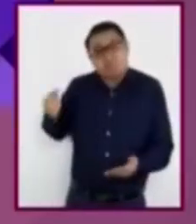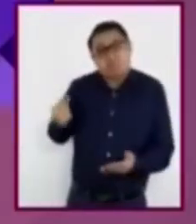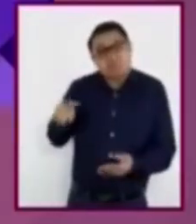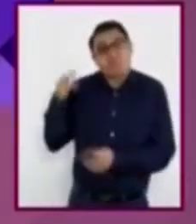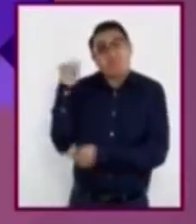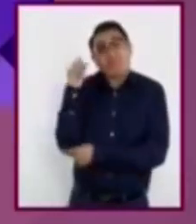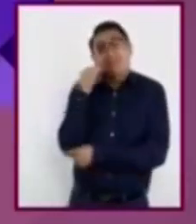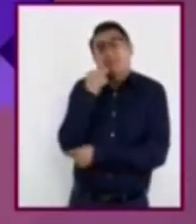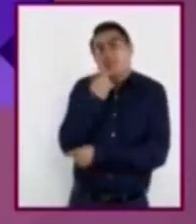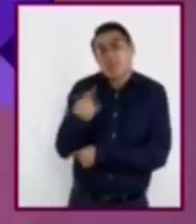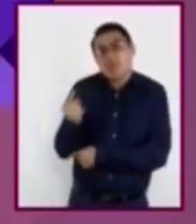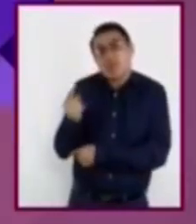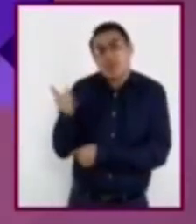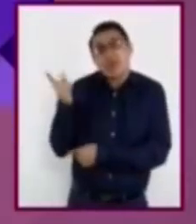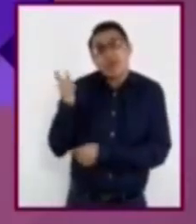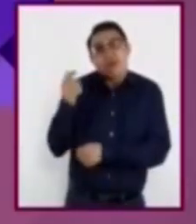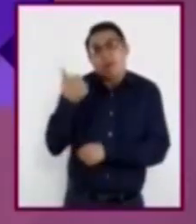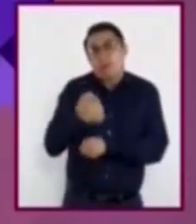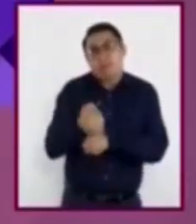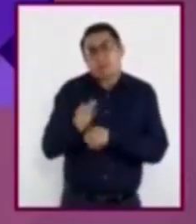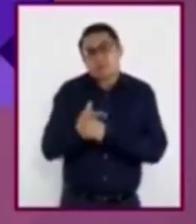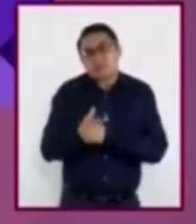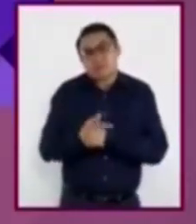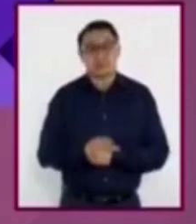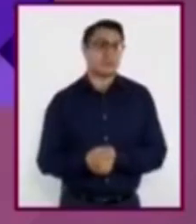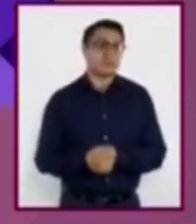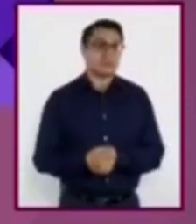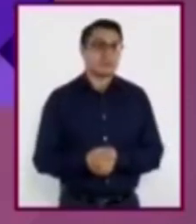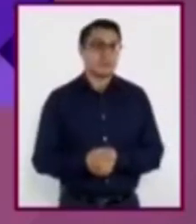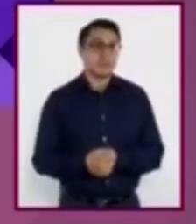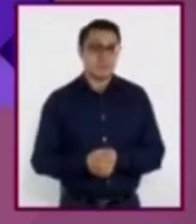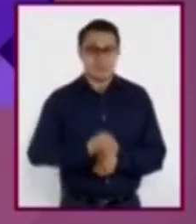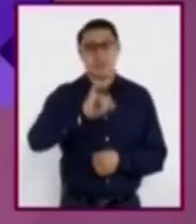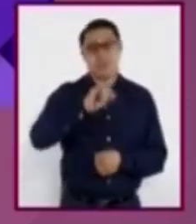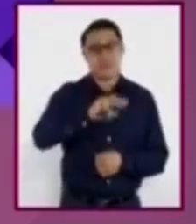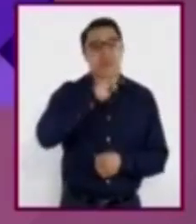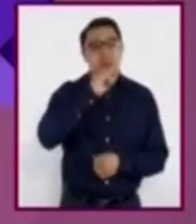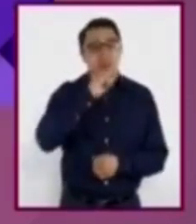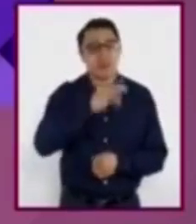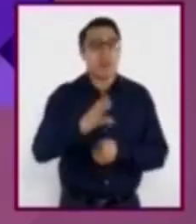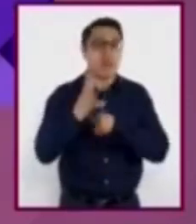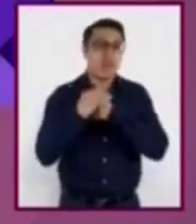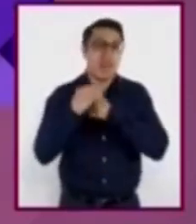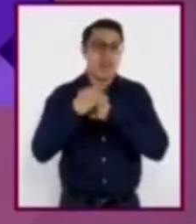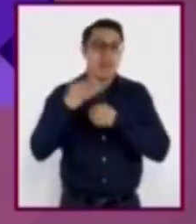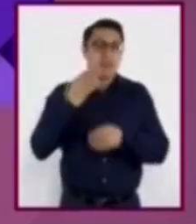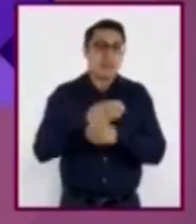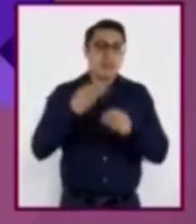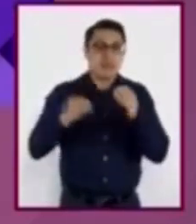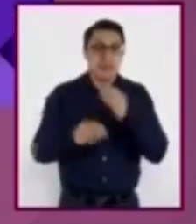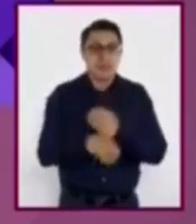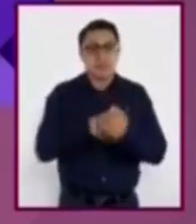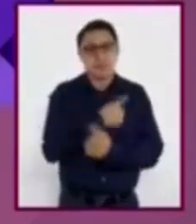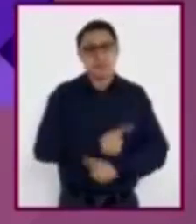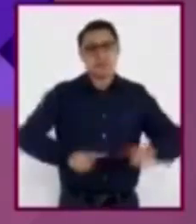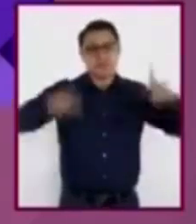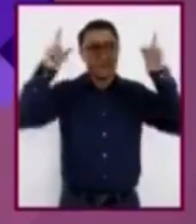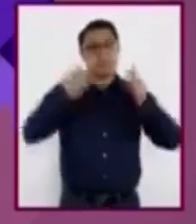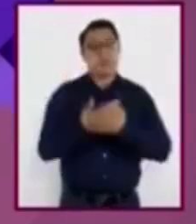preescolar o primaria? Sí, mi mamá ahora me deja hacer más cosas que cuando estaba chiquita,